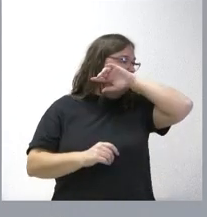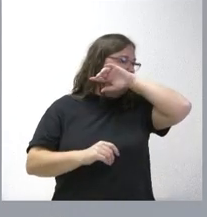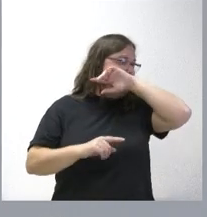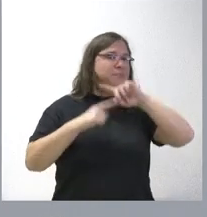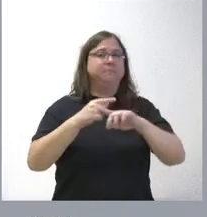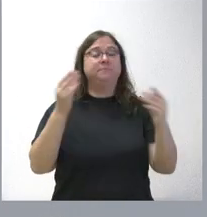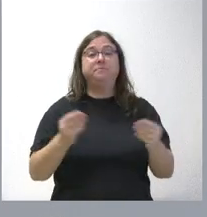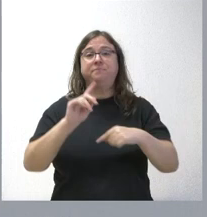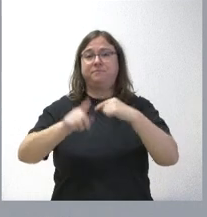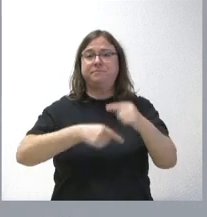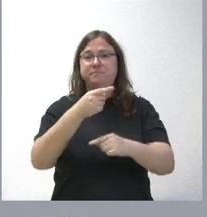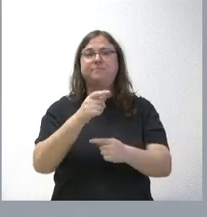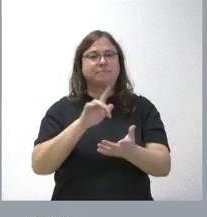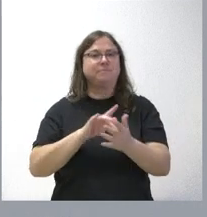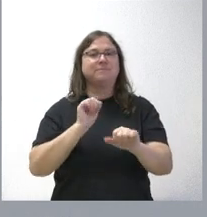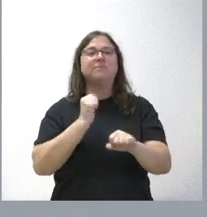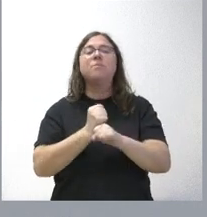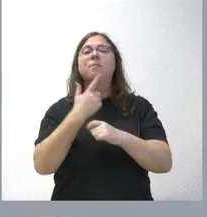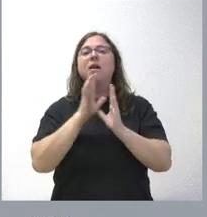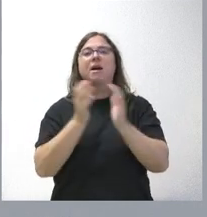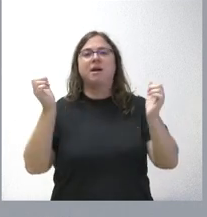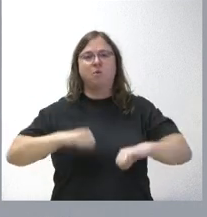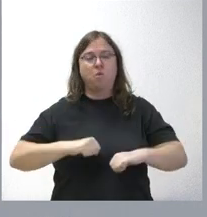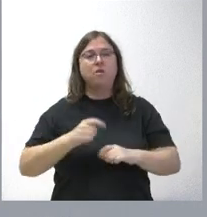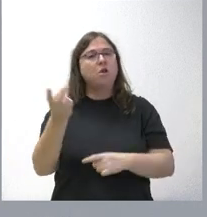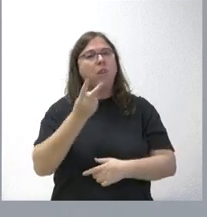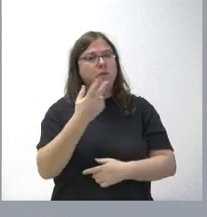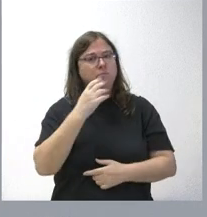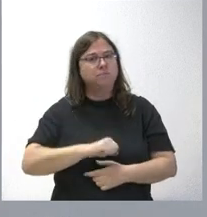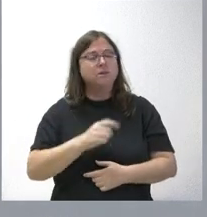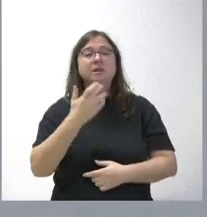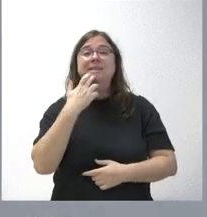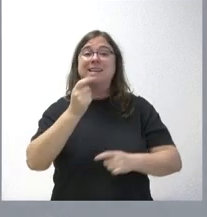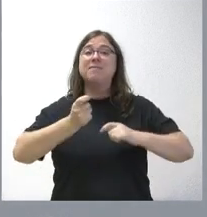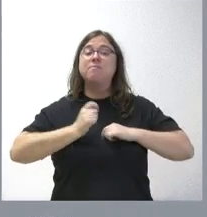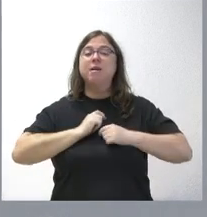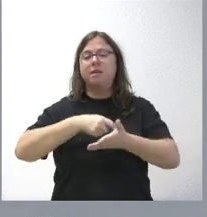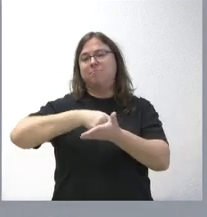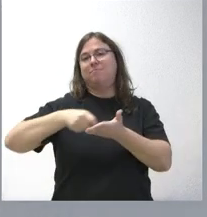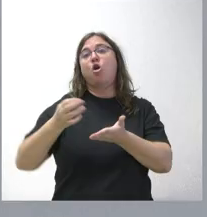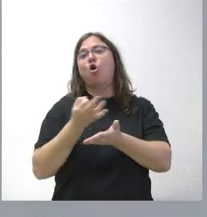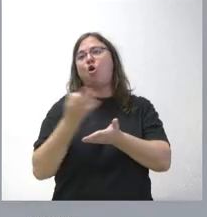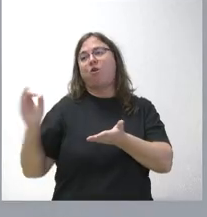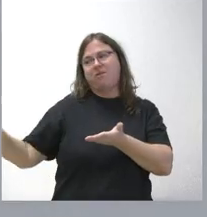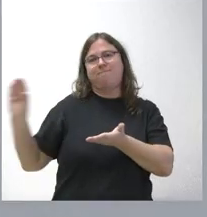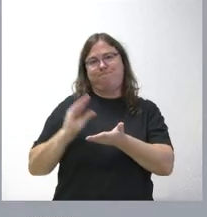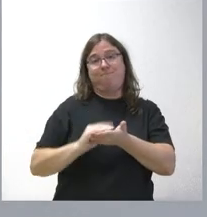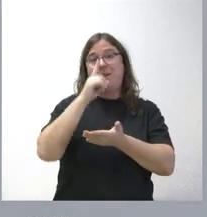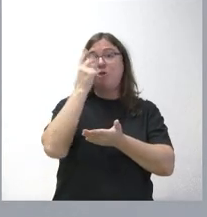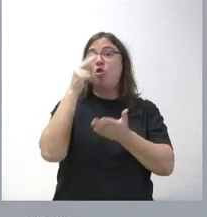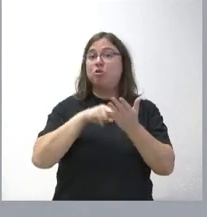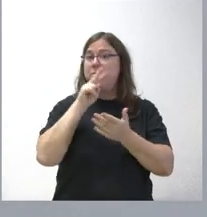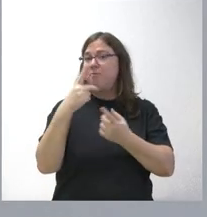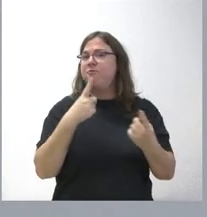podrían competir a la comunidad para buscar un acuerdo satisfactorio entre las partes y, por tanto, que se nos asigne la correcta liquidación del año 2022.